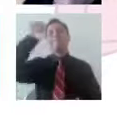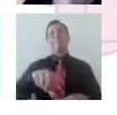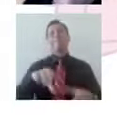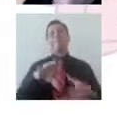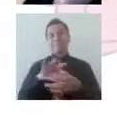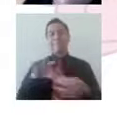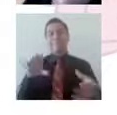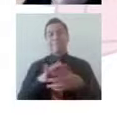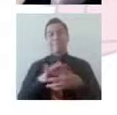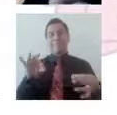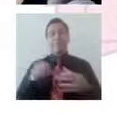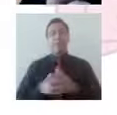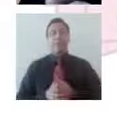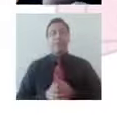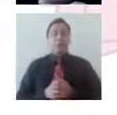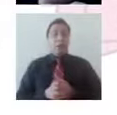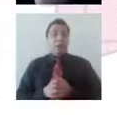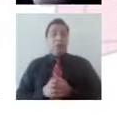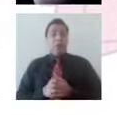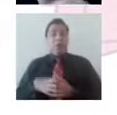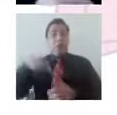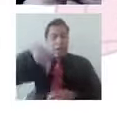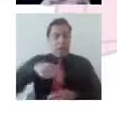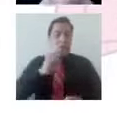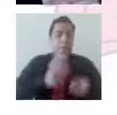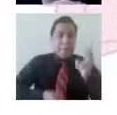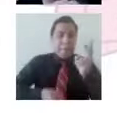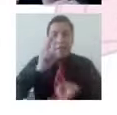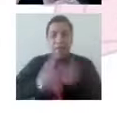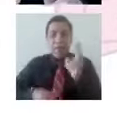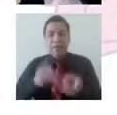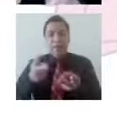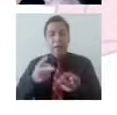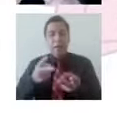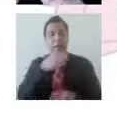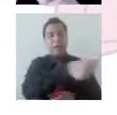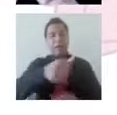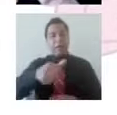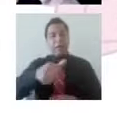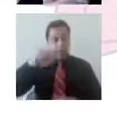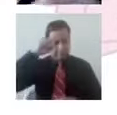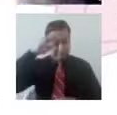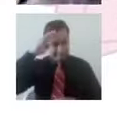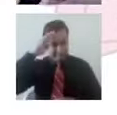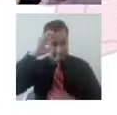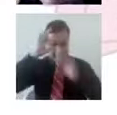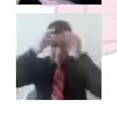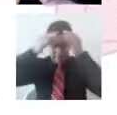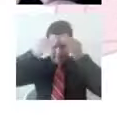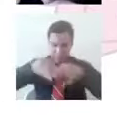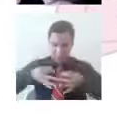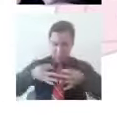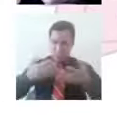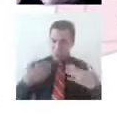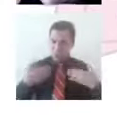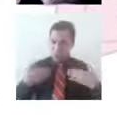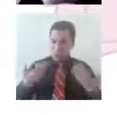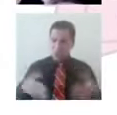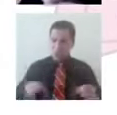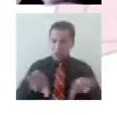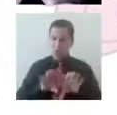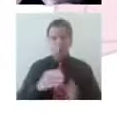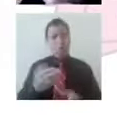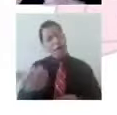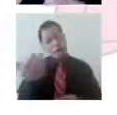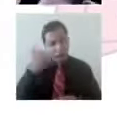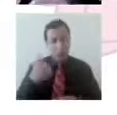fuera más bien un momento de reflexión desde la casita donde estamos, donde nos están conectando. Les invito a que tomen un cafecito,